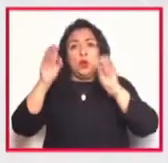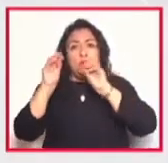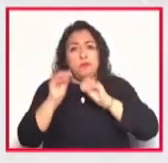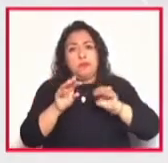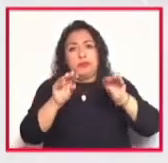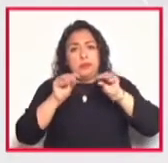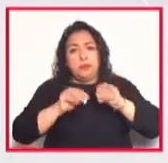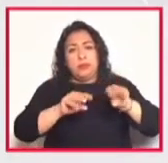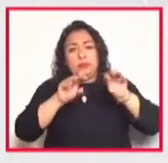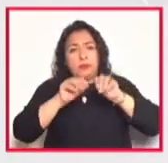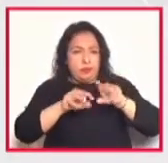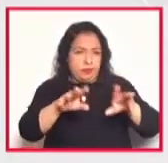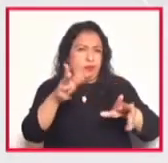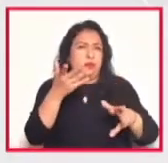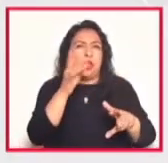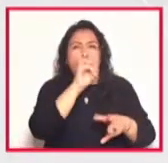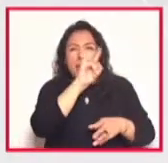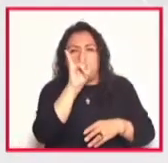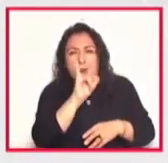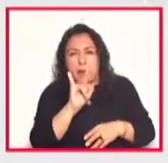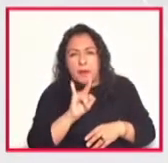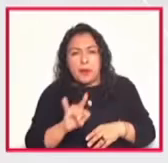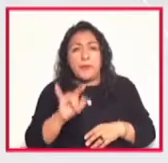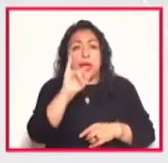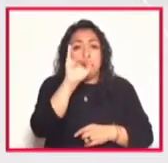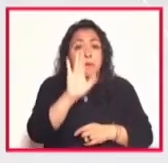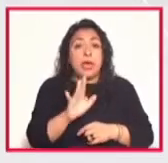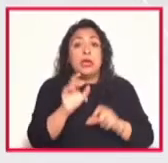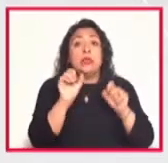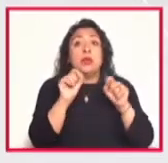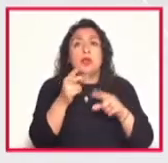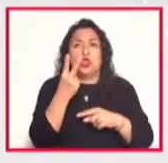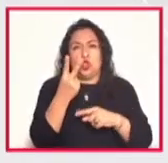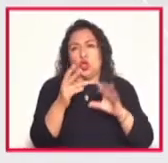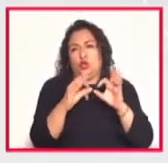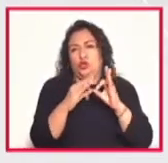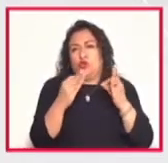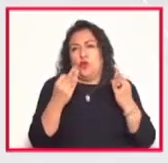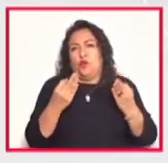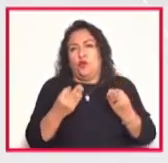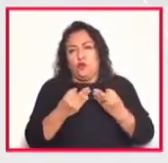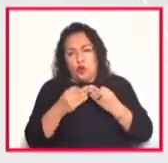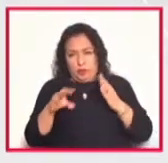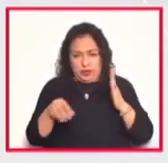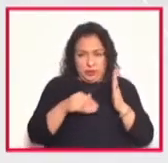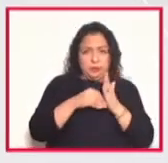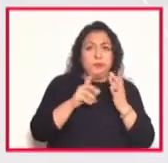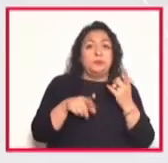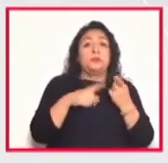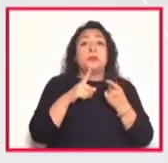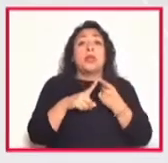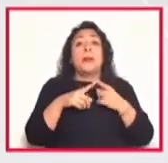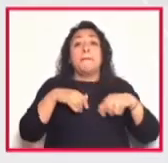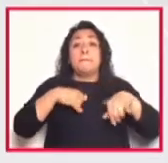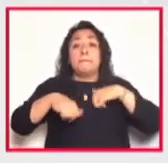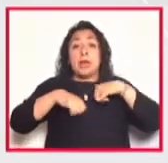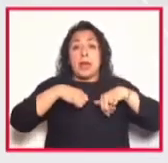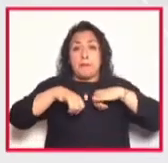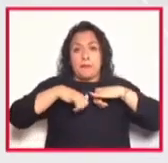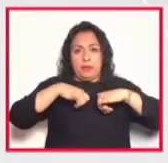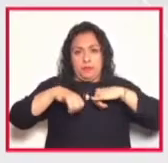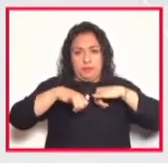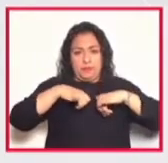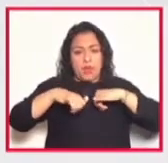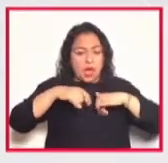en un mosaico de imágenes pero también de dos formas adicionales una es en un mapa es decir estarán